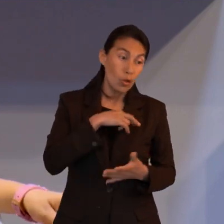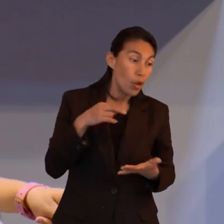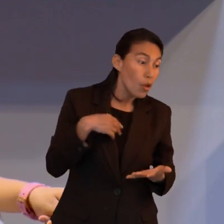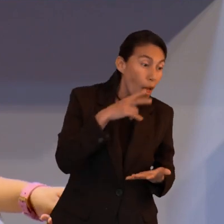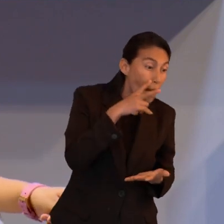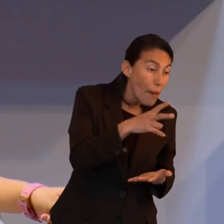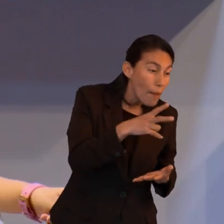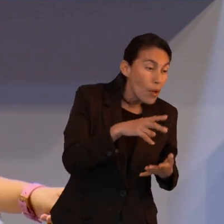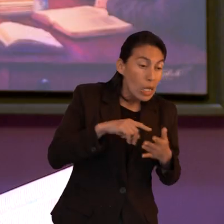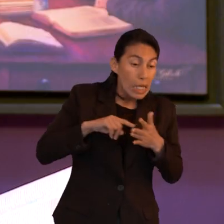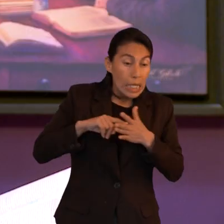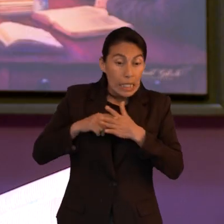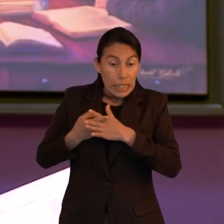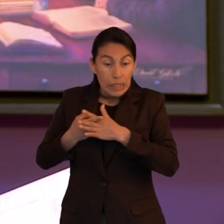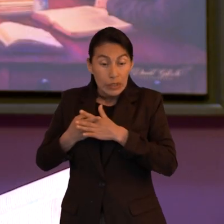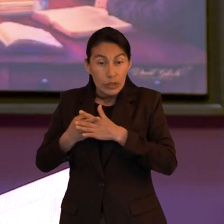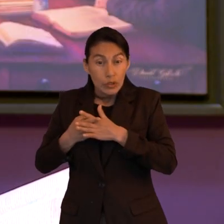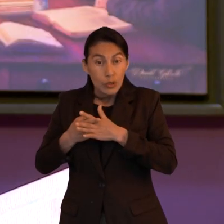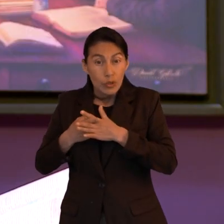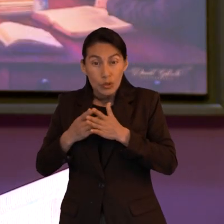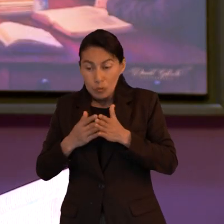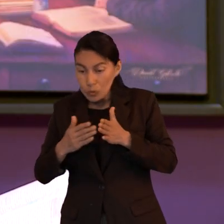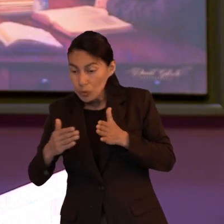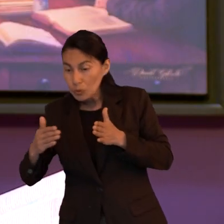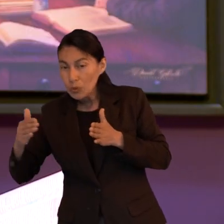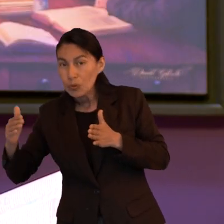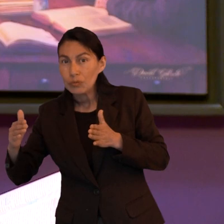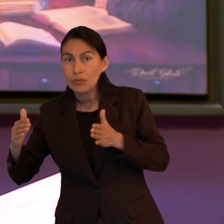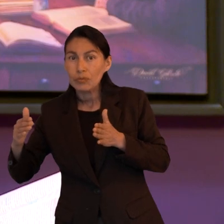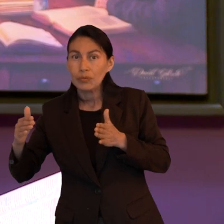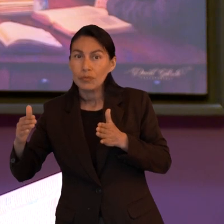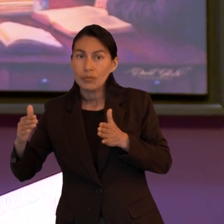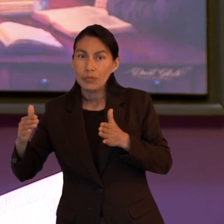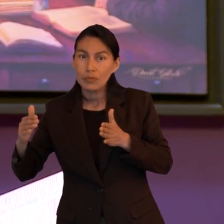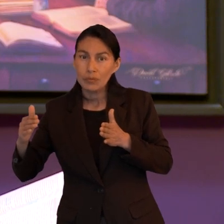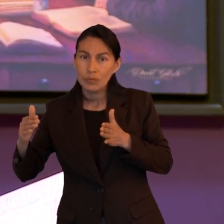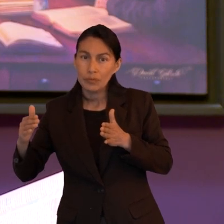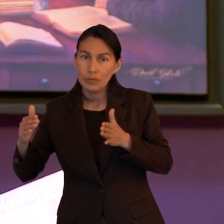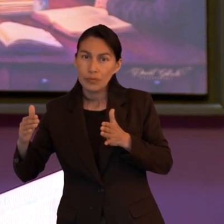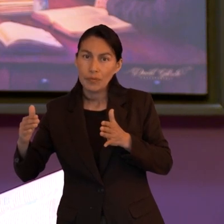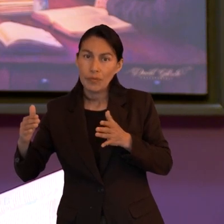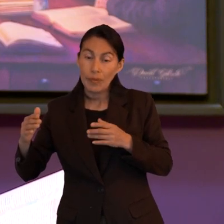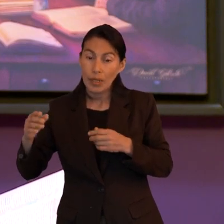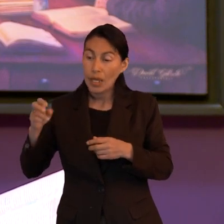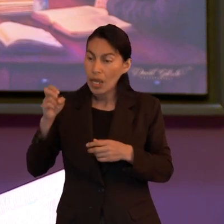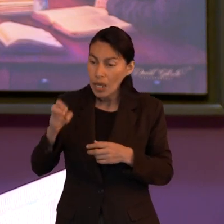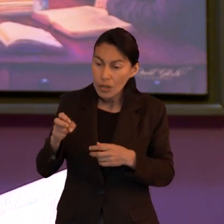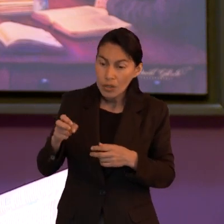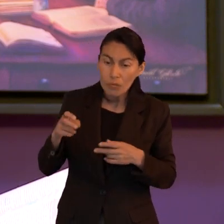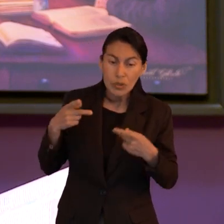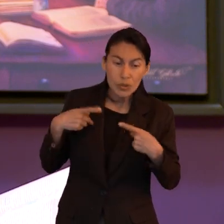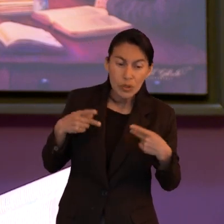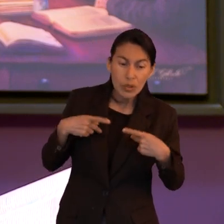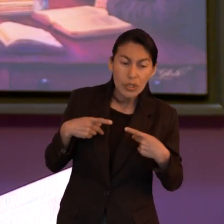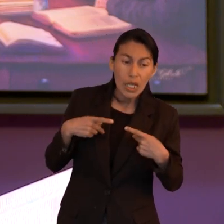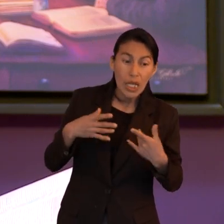o sea que nosotros ya vemos el cuadro desde donde empezó y para donde vamos ellos estaban viviendo la